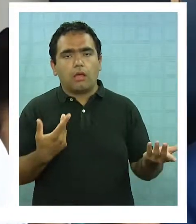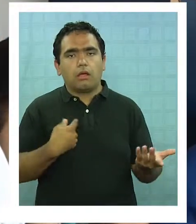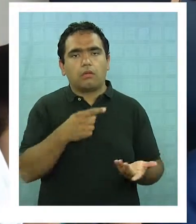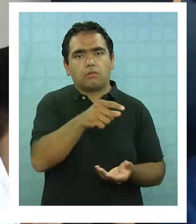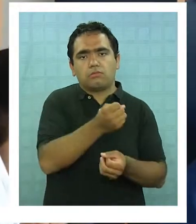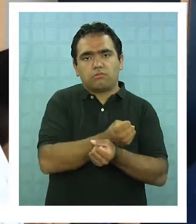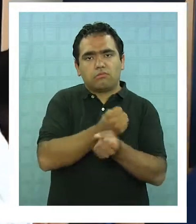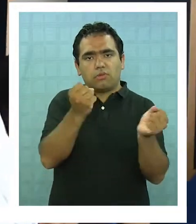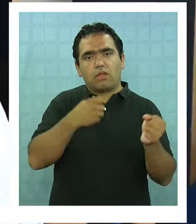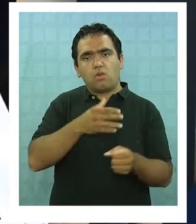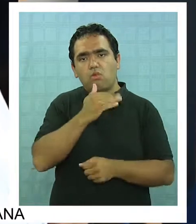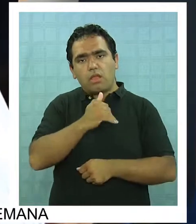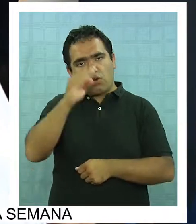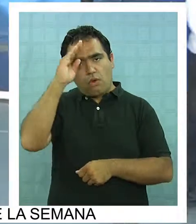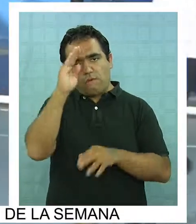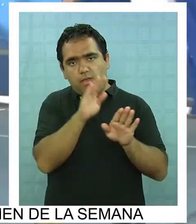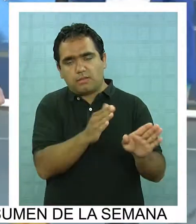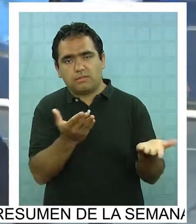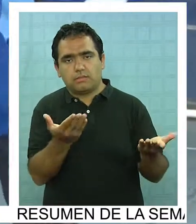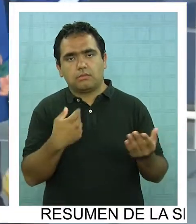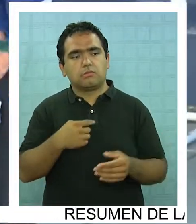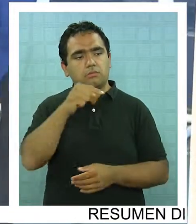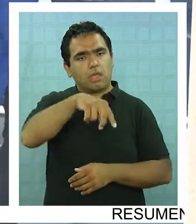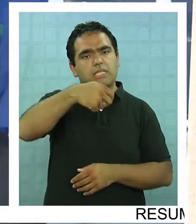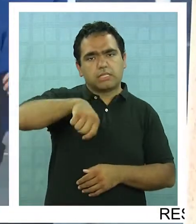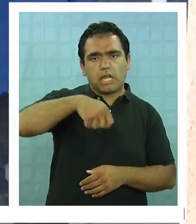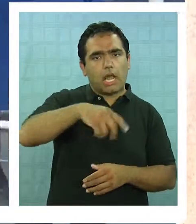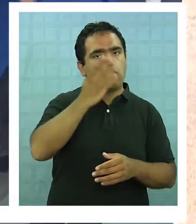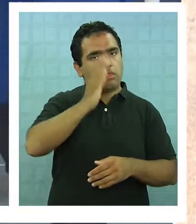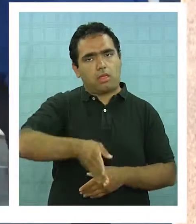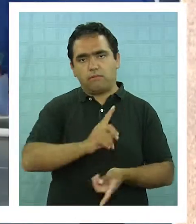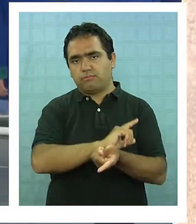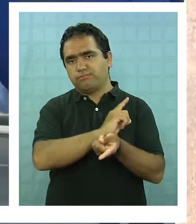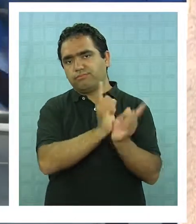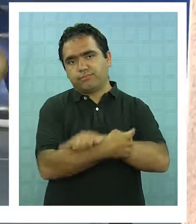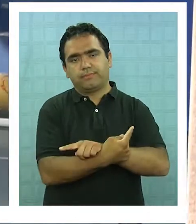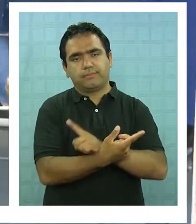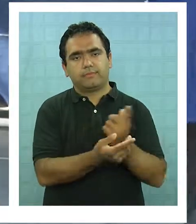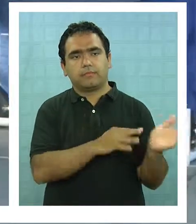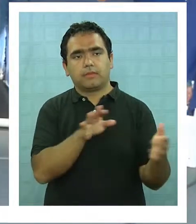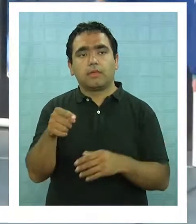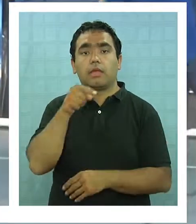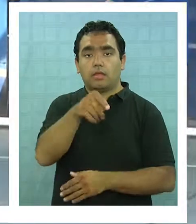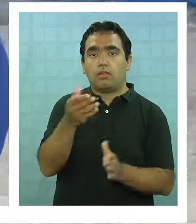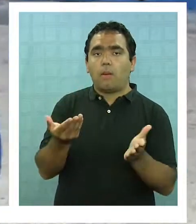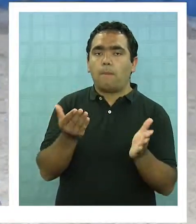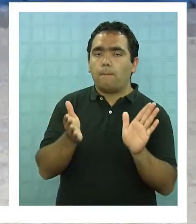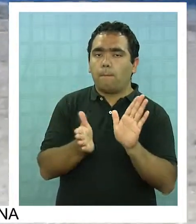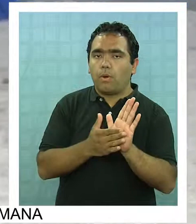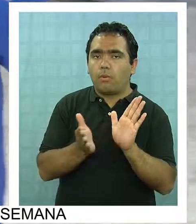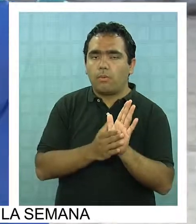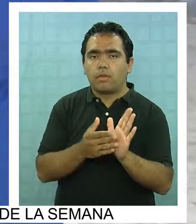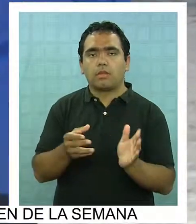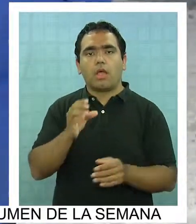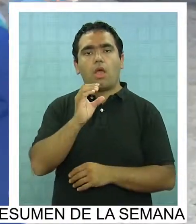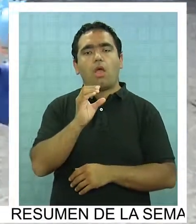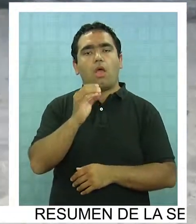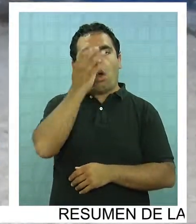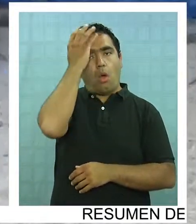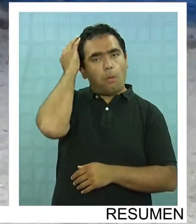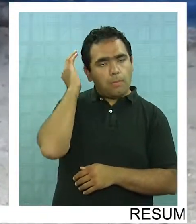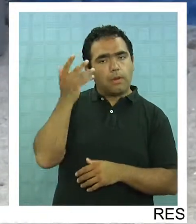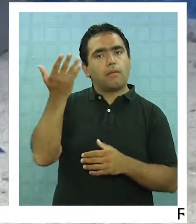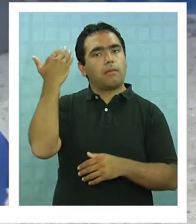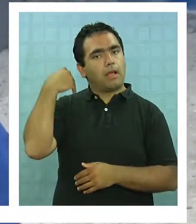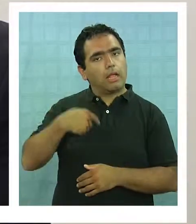Congreso, crea desconfianza. Hoy día yo creo que hay que eliminar el Senado. Esta fue una de las principales propuestas que Ominami presentó durante